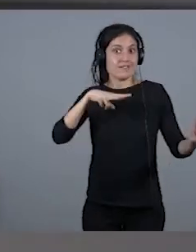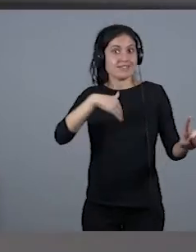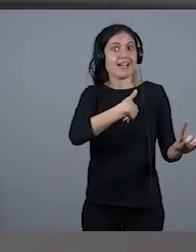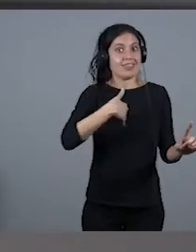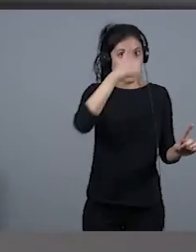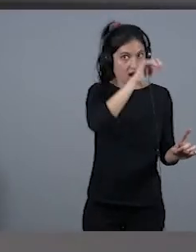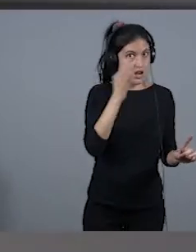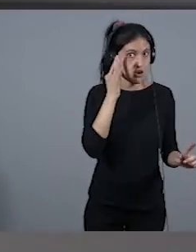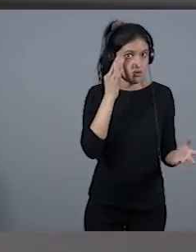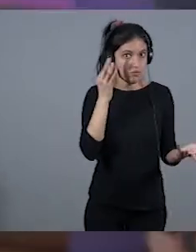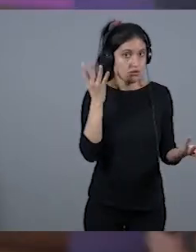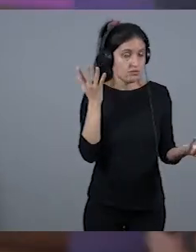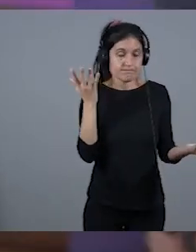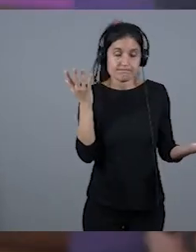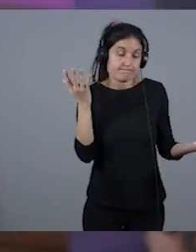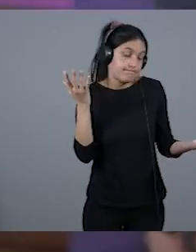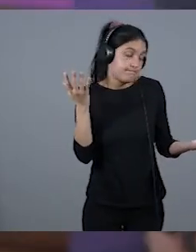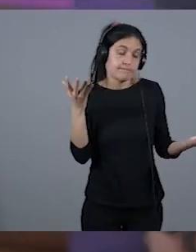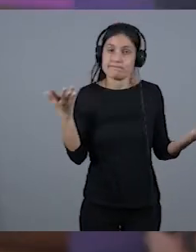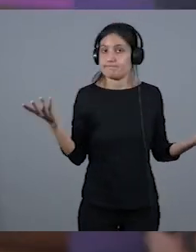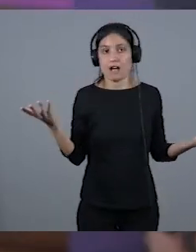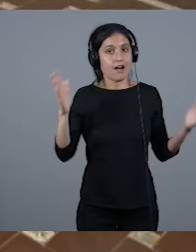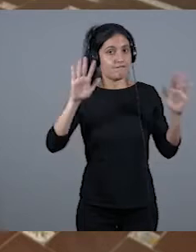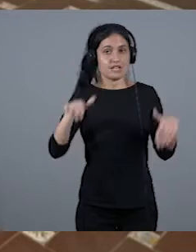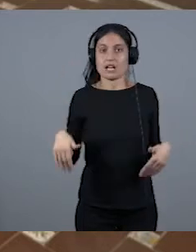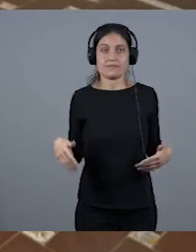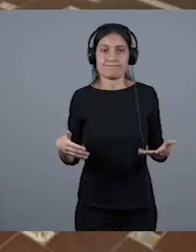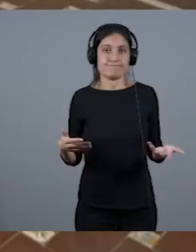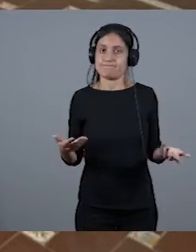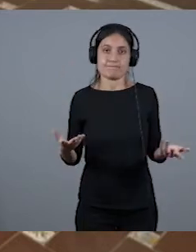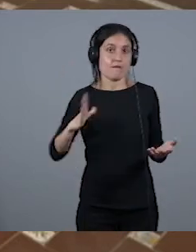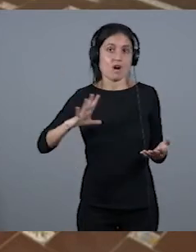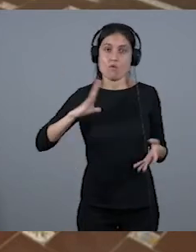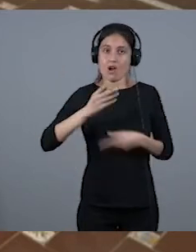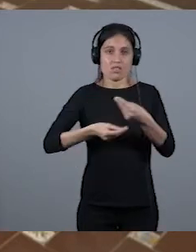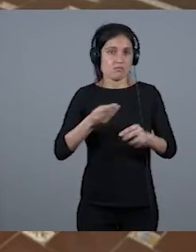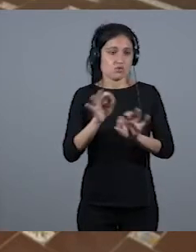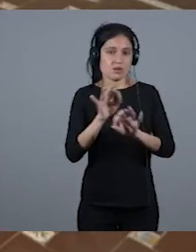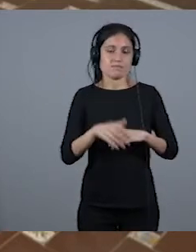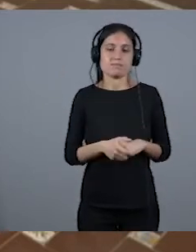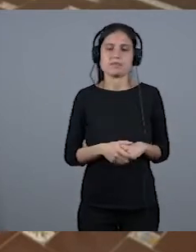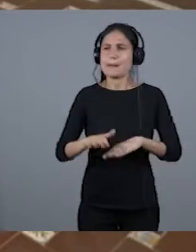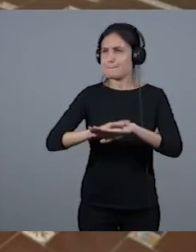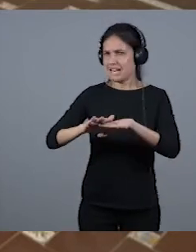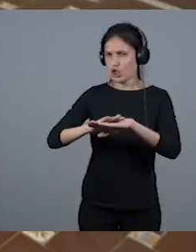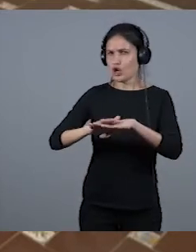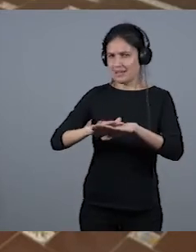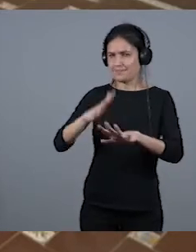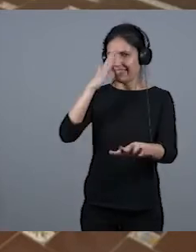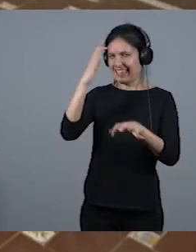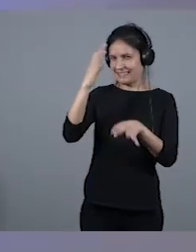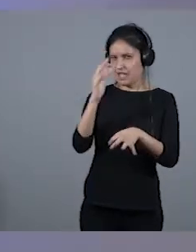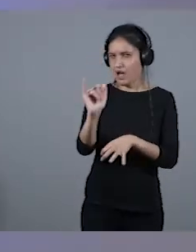de lo que estamos hablando, flaco favores estamos haciendo. Perdona, Maite, hay un detalle que no tiene que ver con la